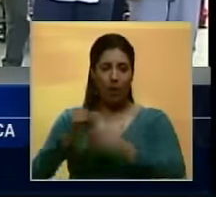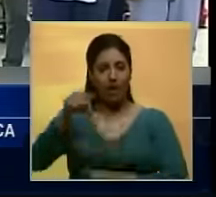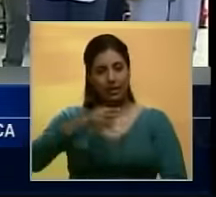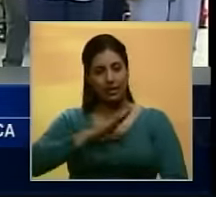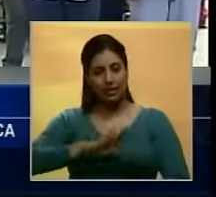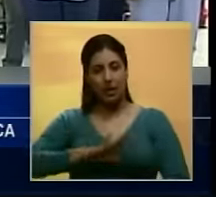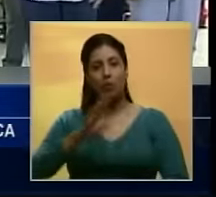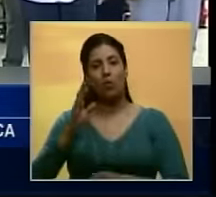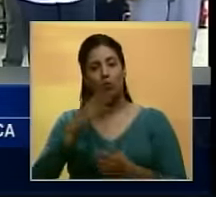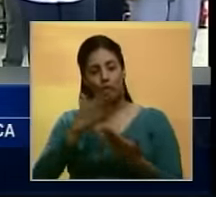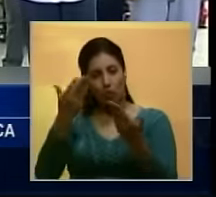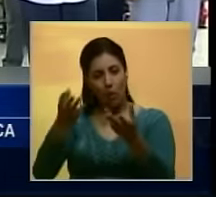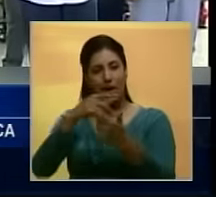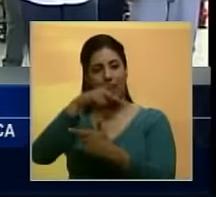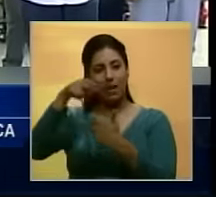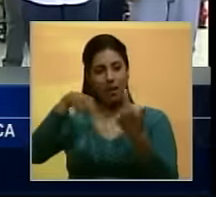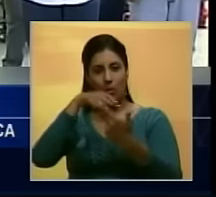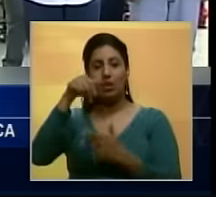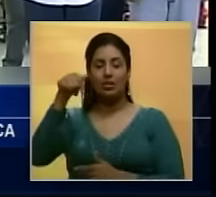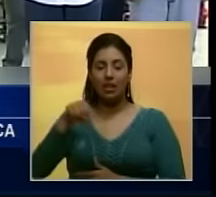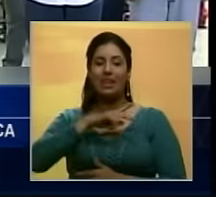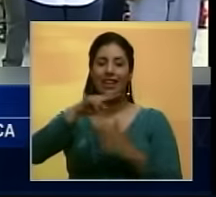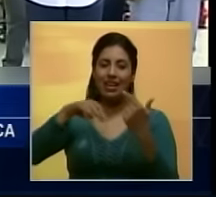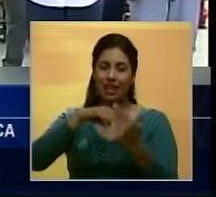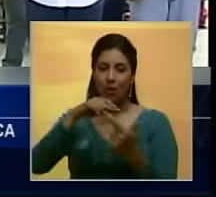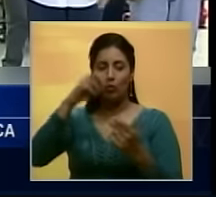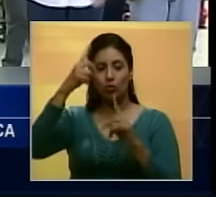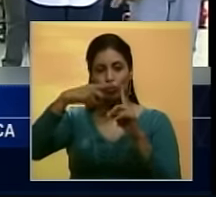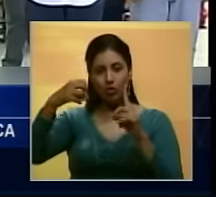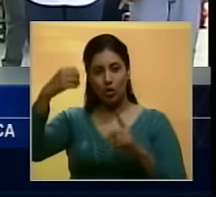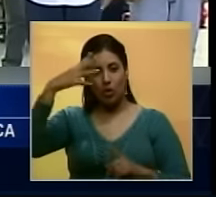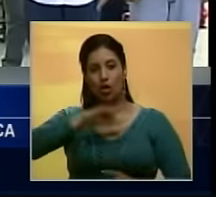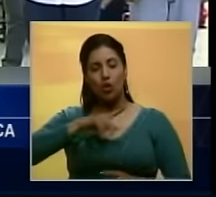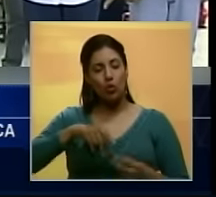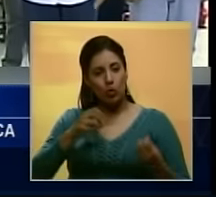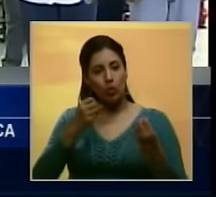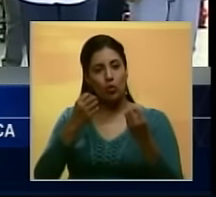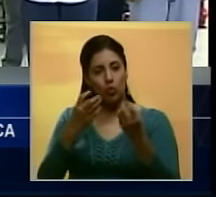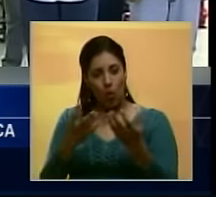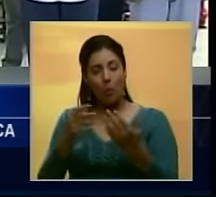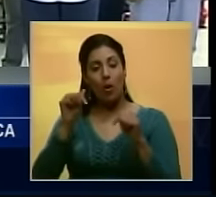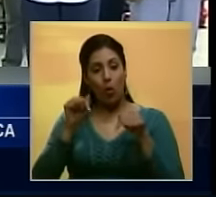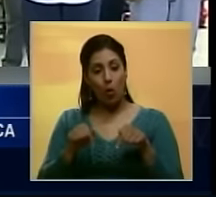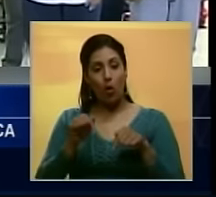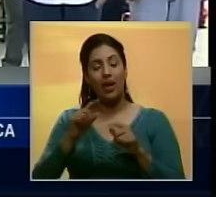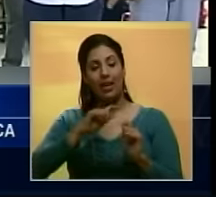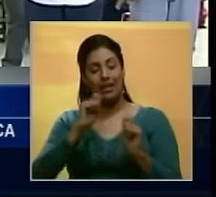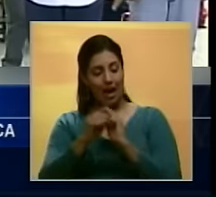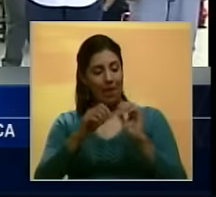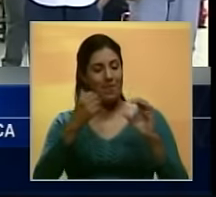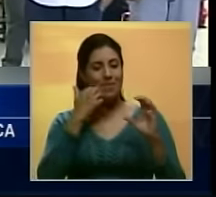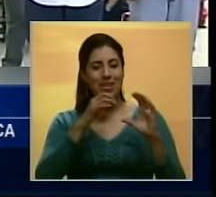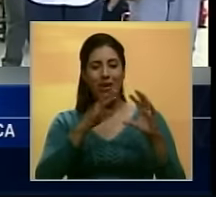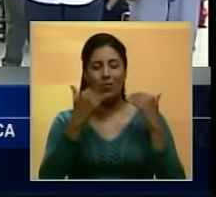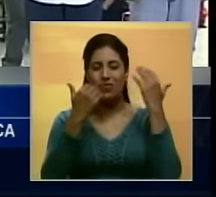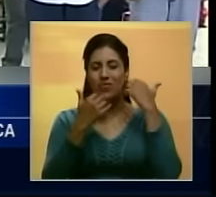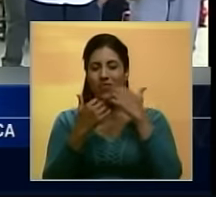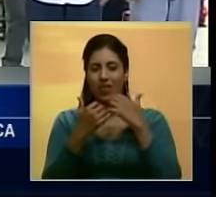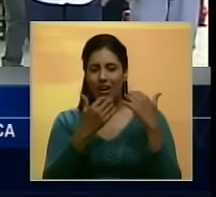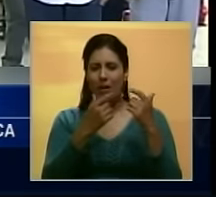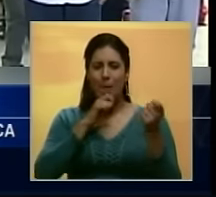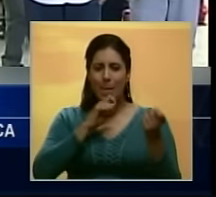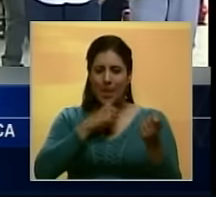estamos Trayendo revolución En este caso revolución energética Estamos entregando Como les dije hoy Sustitución de aire acondicionado